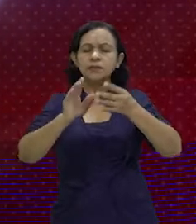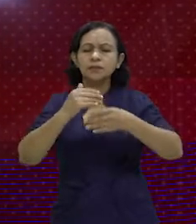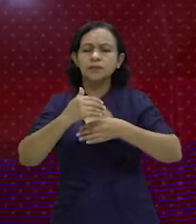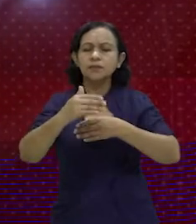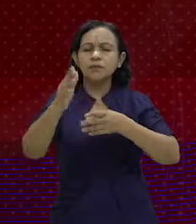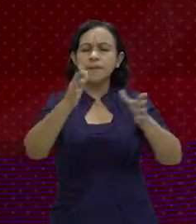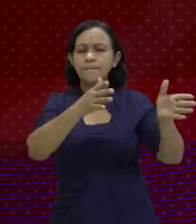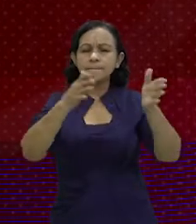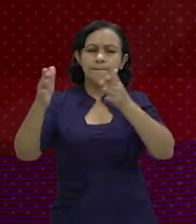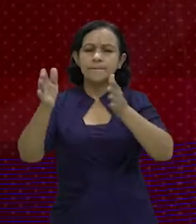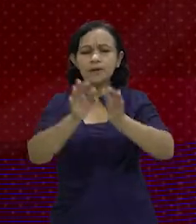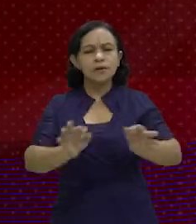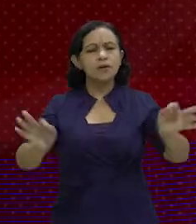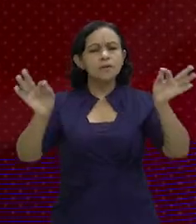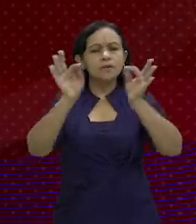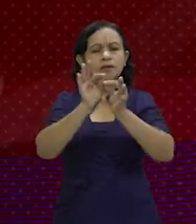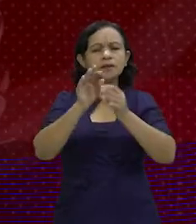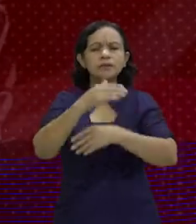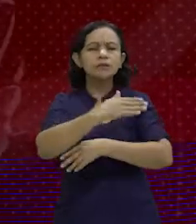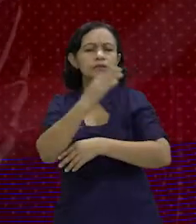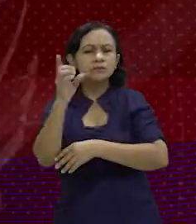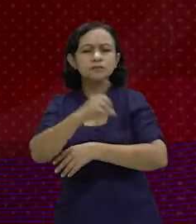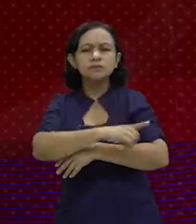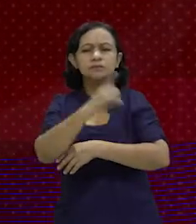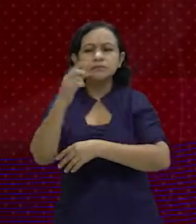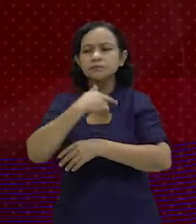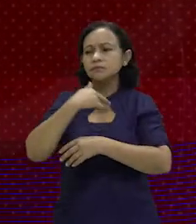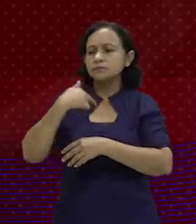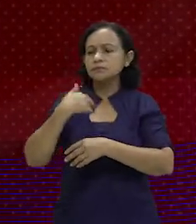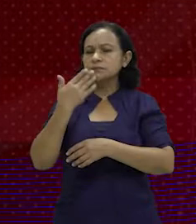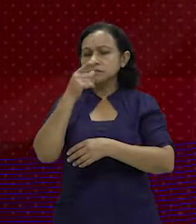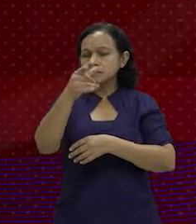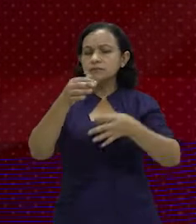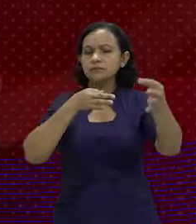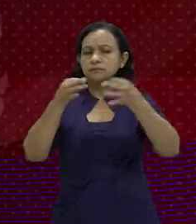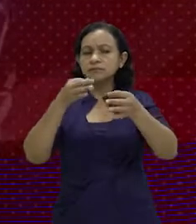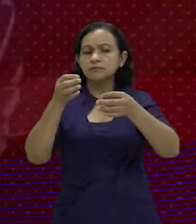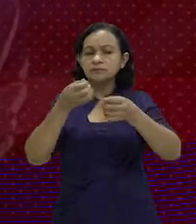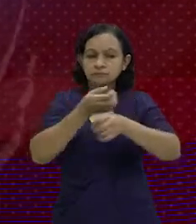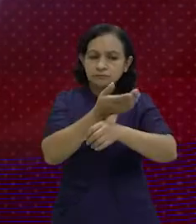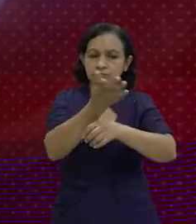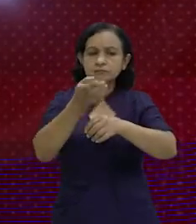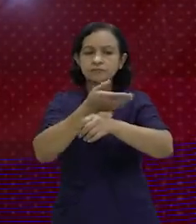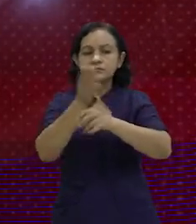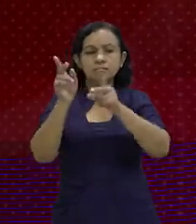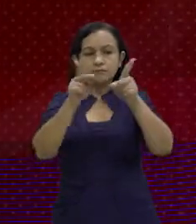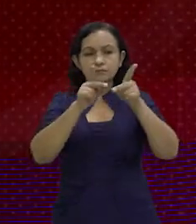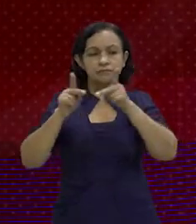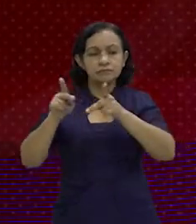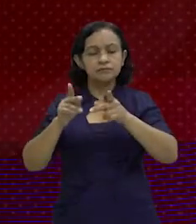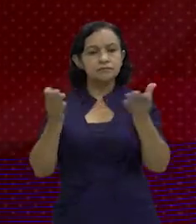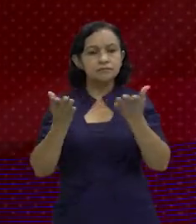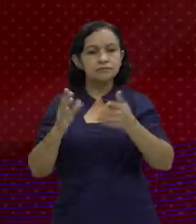se saca esta basura y la importancia también de aplicar una estrategia, como bien usted mencionaba, de concientización a toda la población